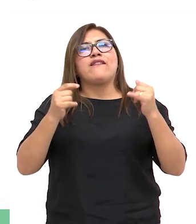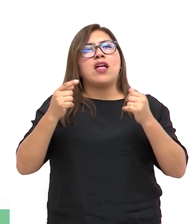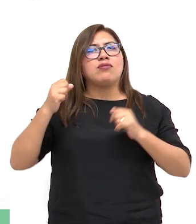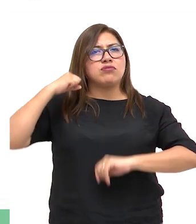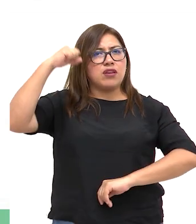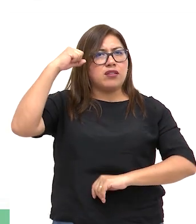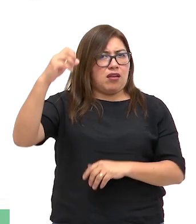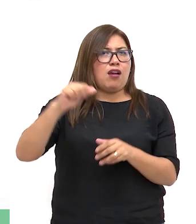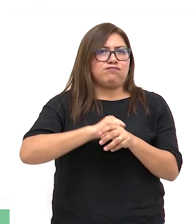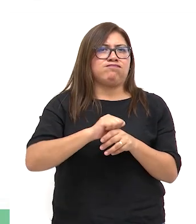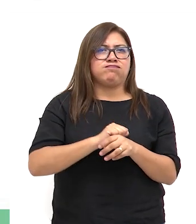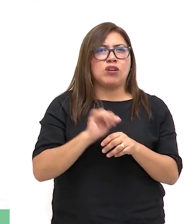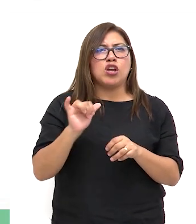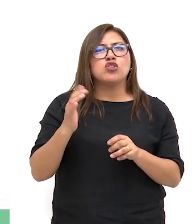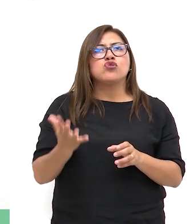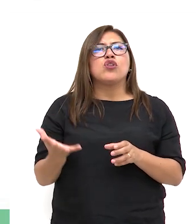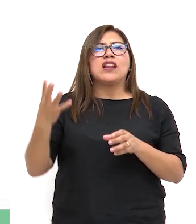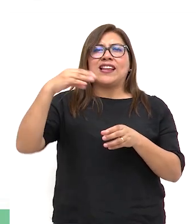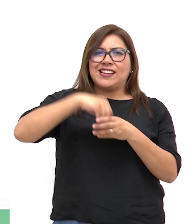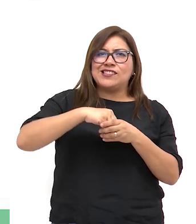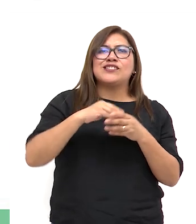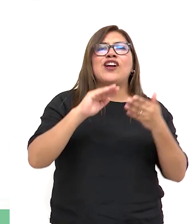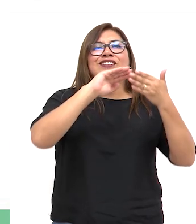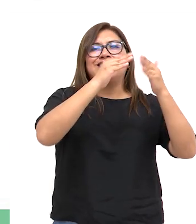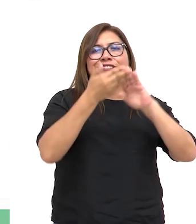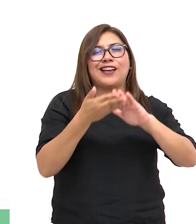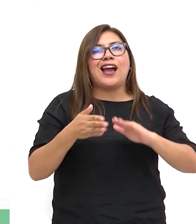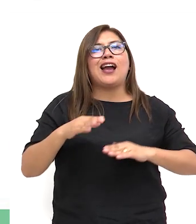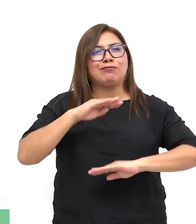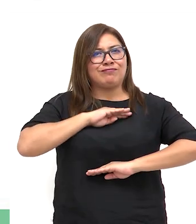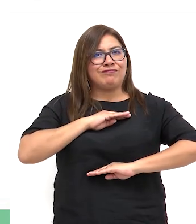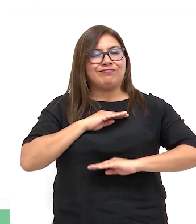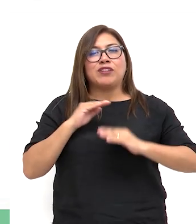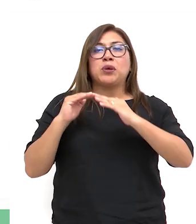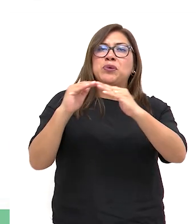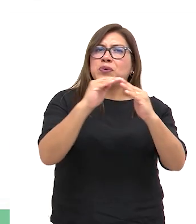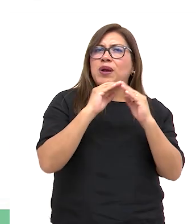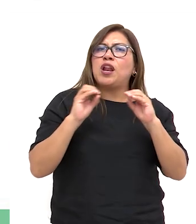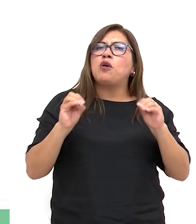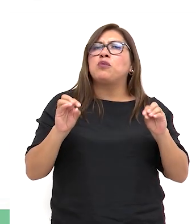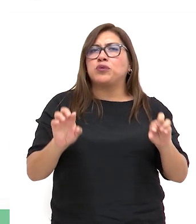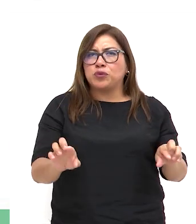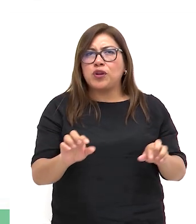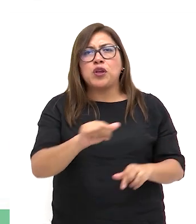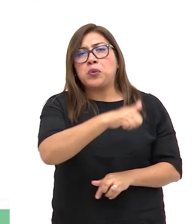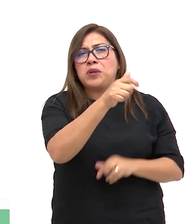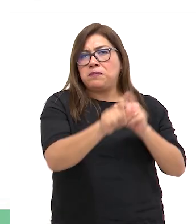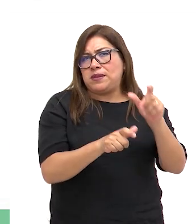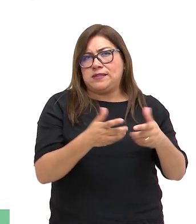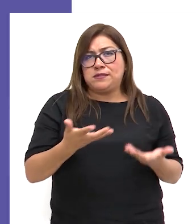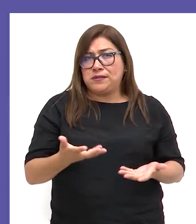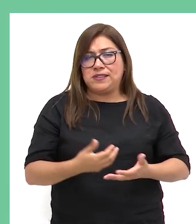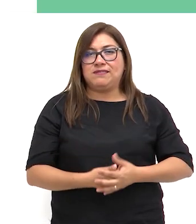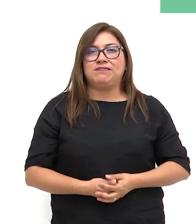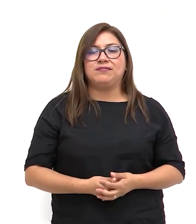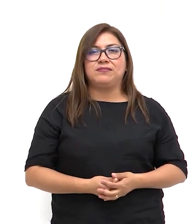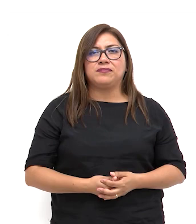y de su inclusión plena y efectiva en la sociedad, en igualdad de condiciones que las demás.